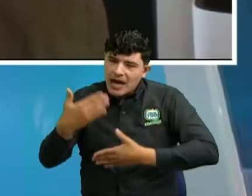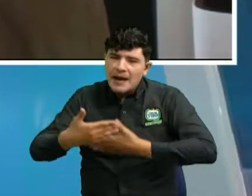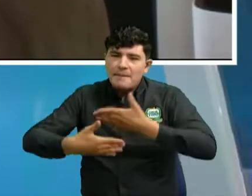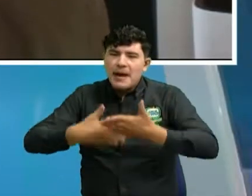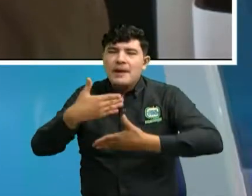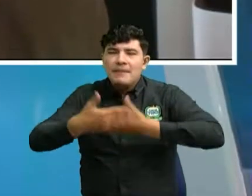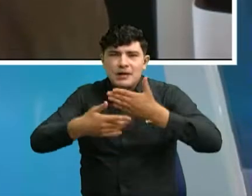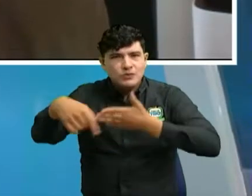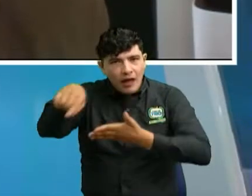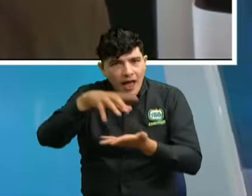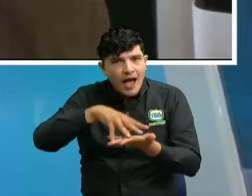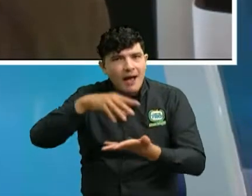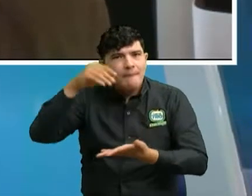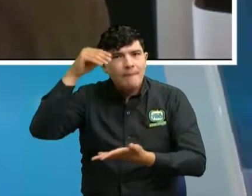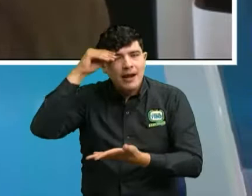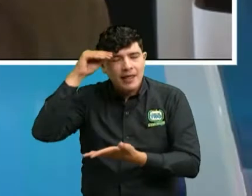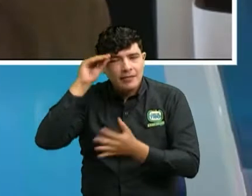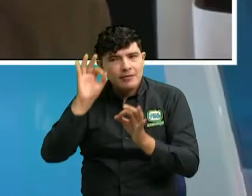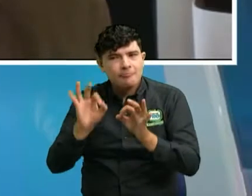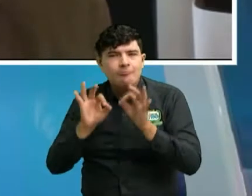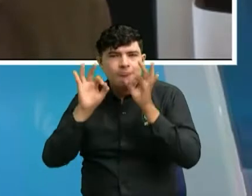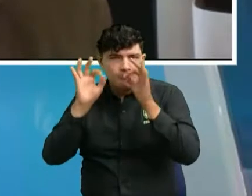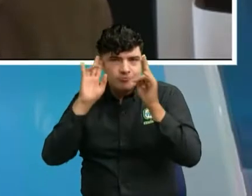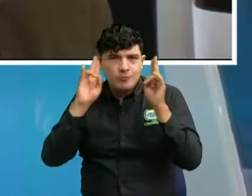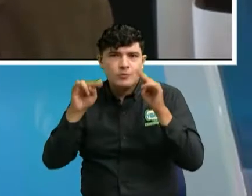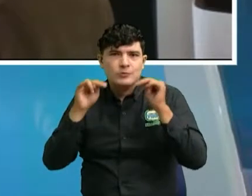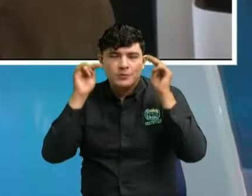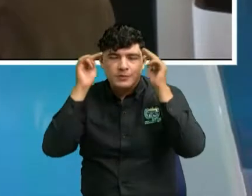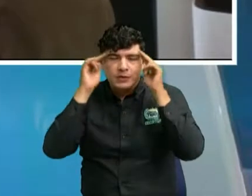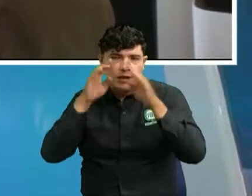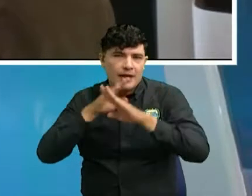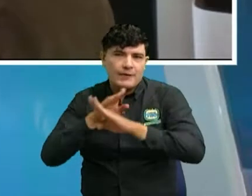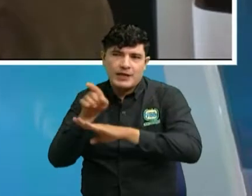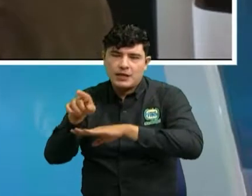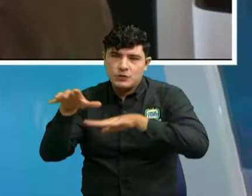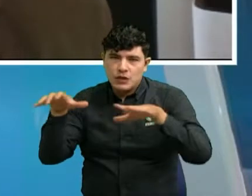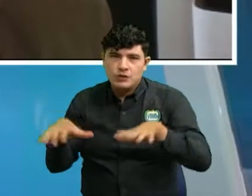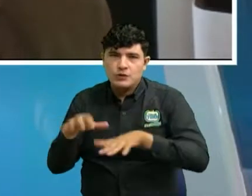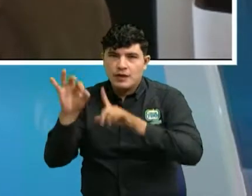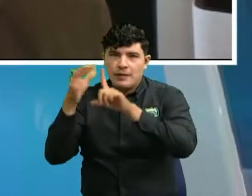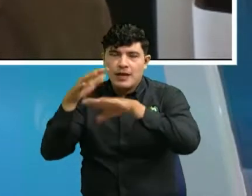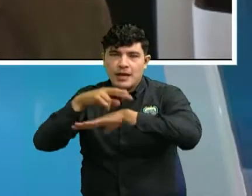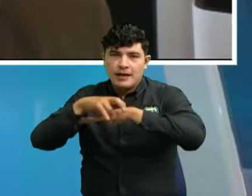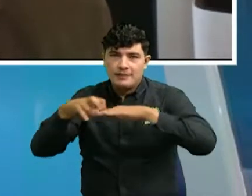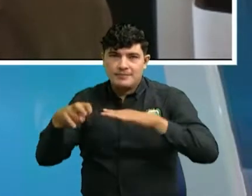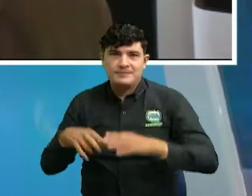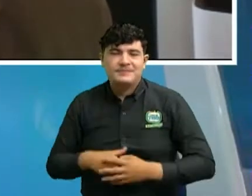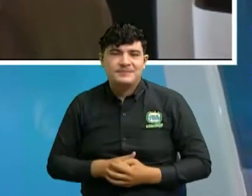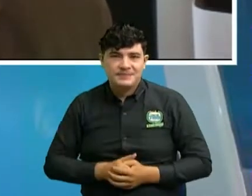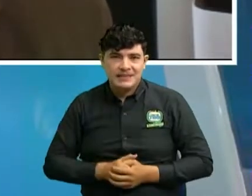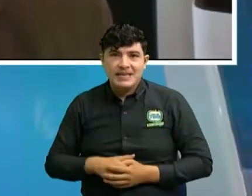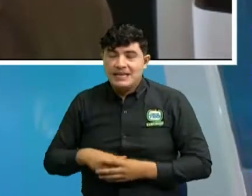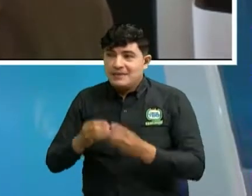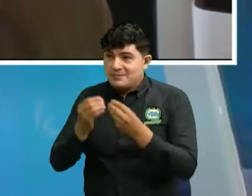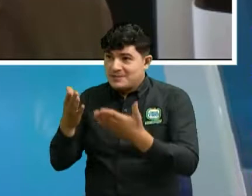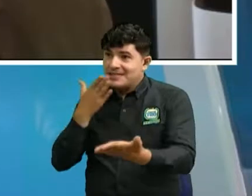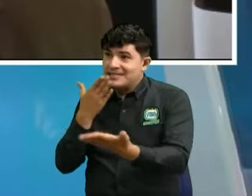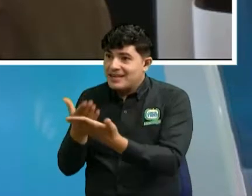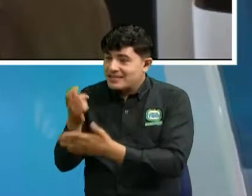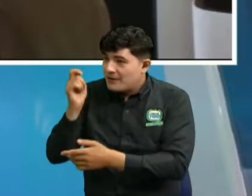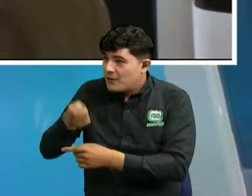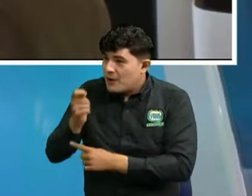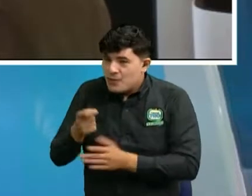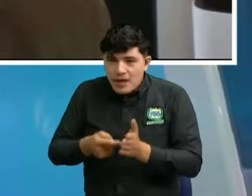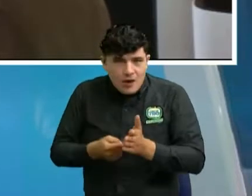creciendo de la mano de los especialistas y de los que manejamos estos temas. Claro que sí, abogado, pero entremos ya en